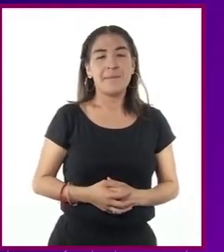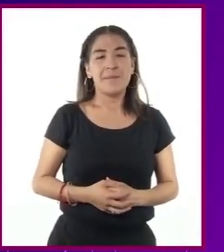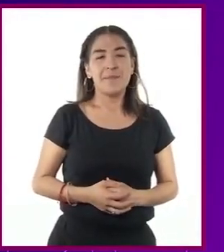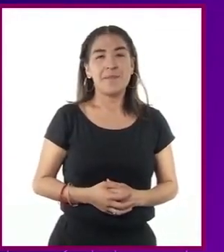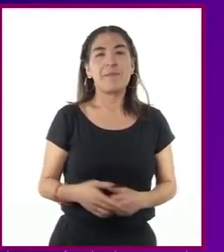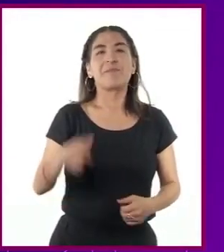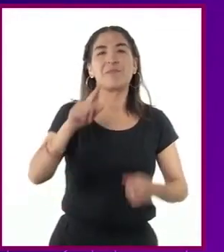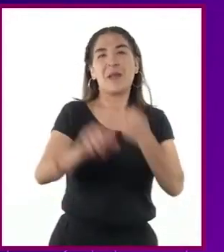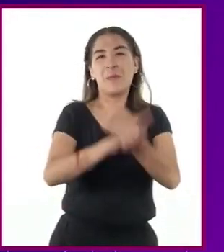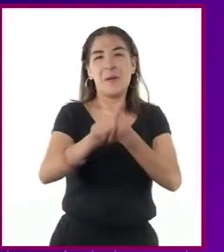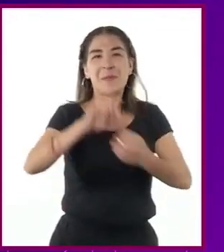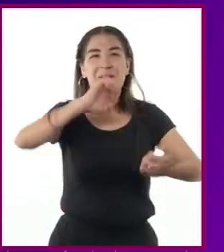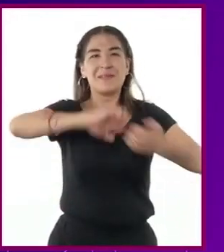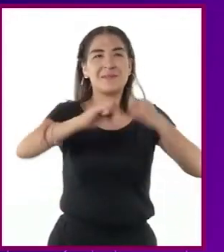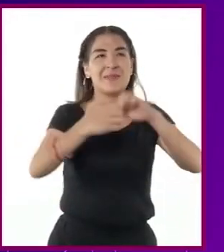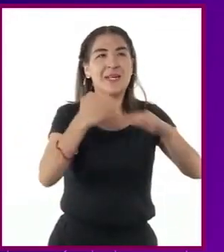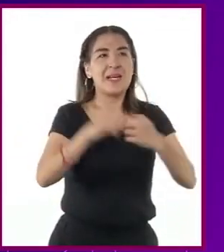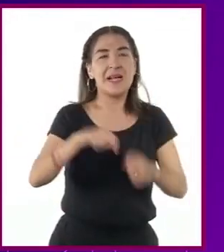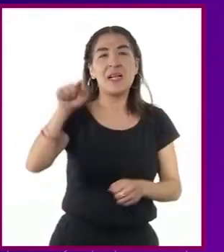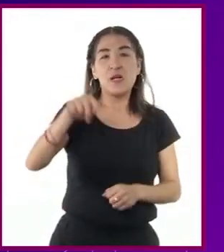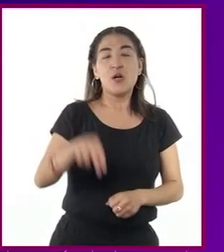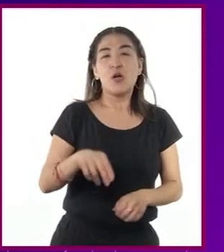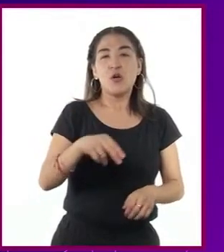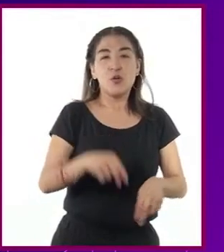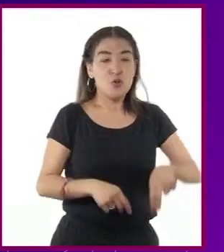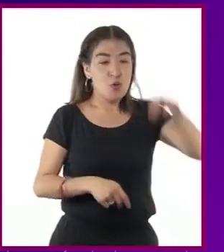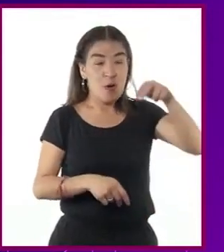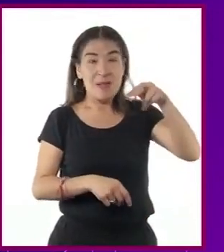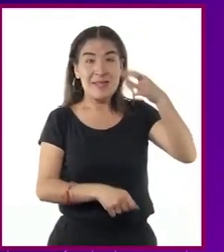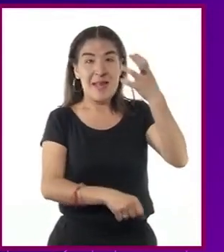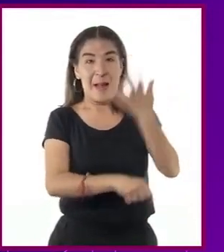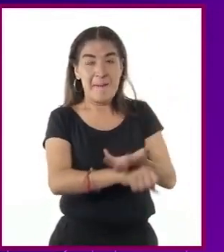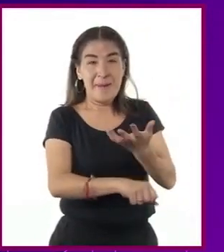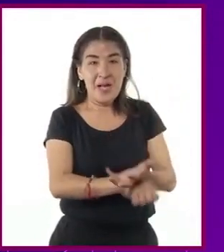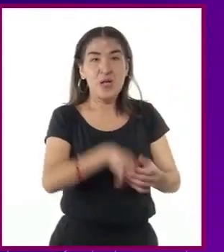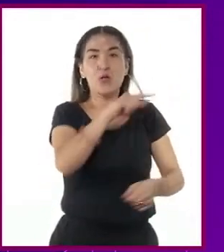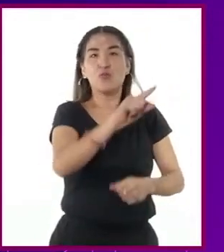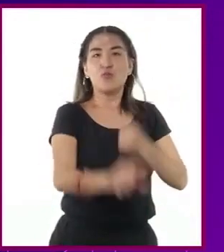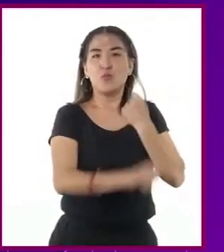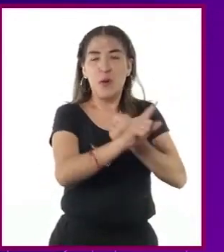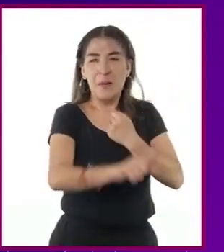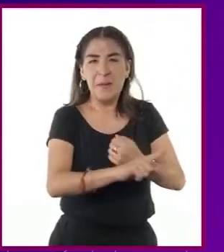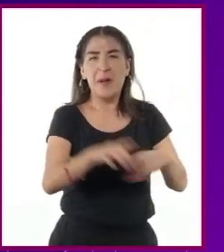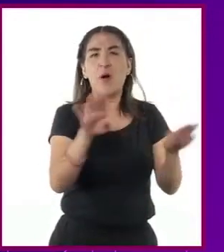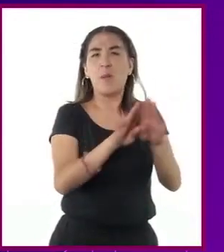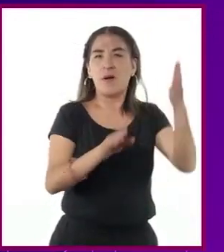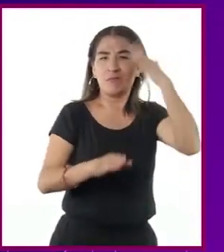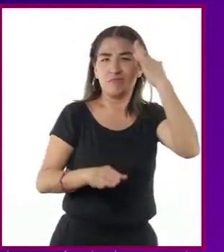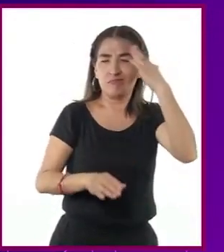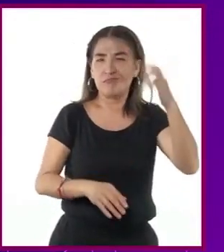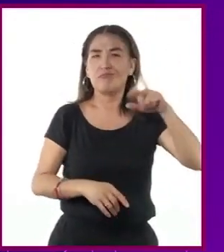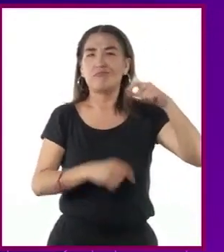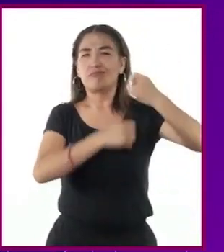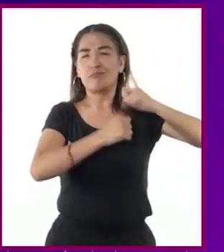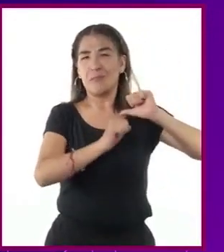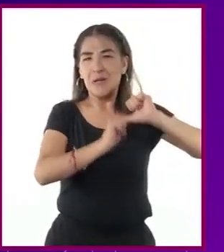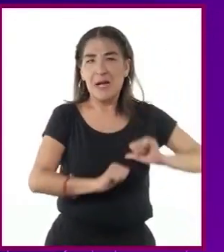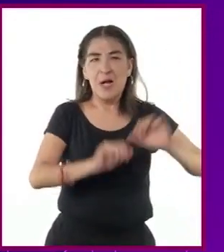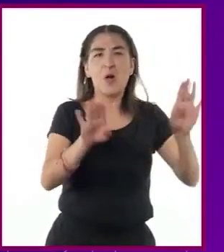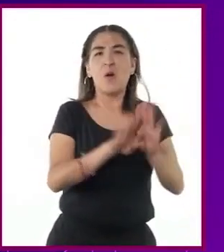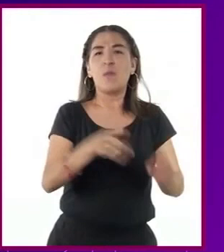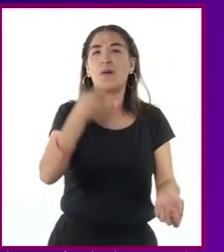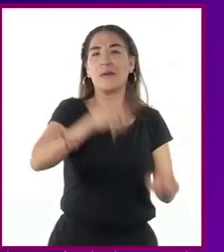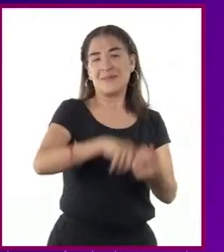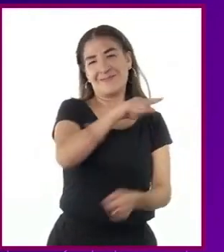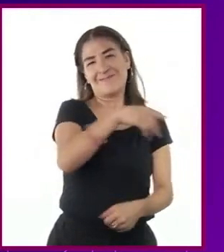adversario los norteamericanos, el mundo occidental, el mundo capitalista, quedó como el principal